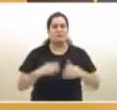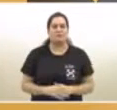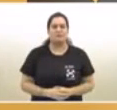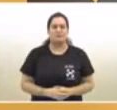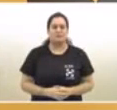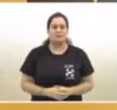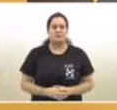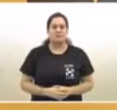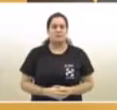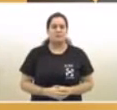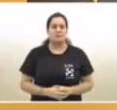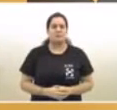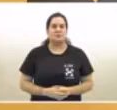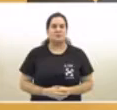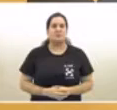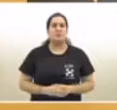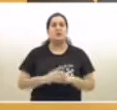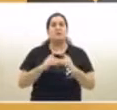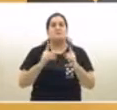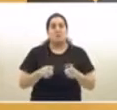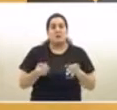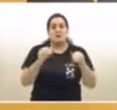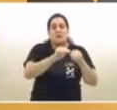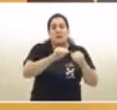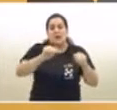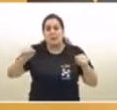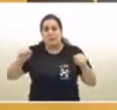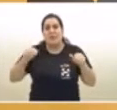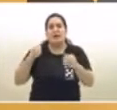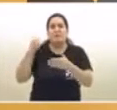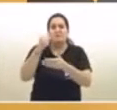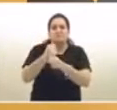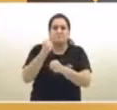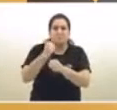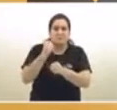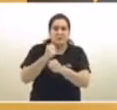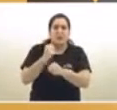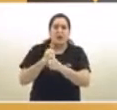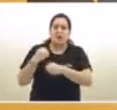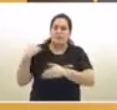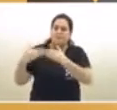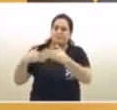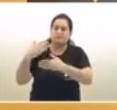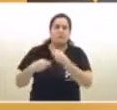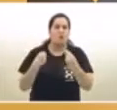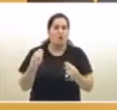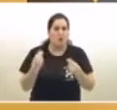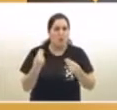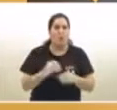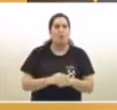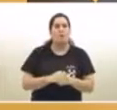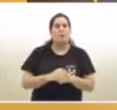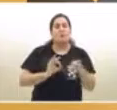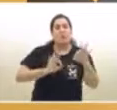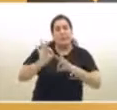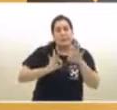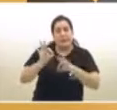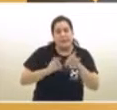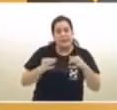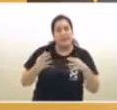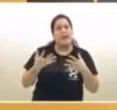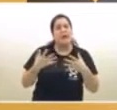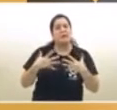Para poder mantener estabilidad y trabajar todos, hacer un esfuerzo por bajarlo, estamos llevando adelante una estrategia sanitaria inteligente,